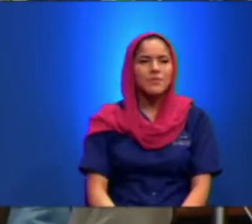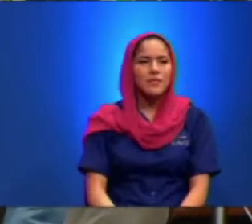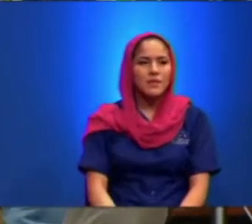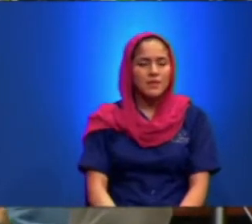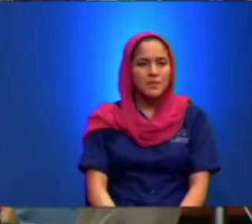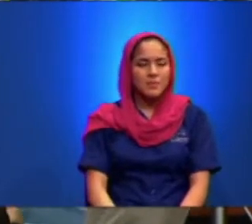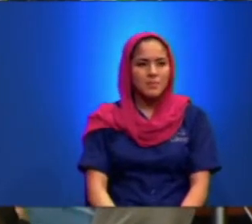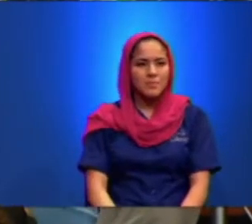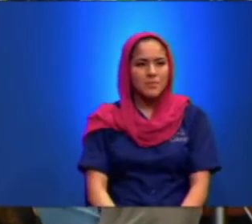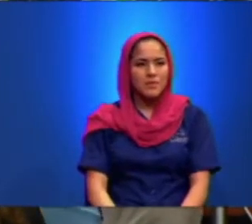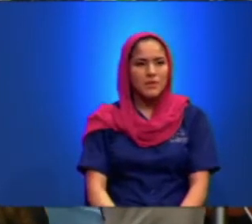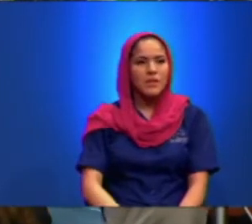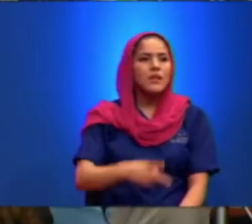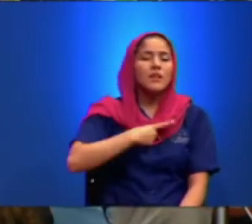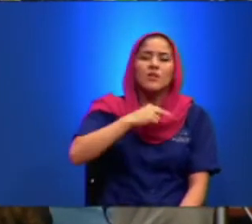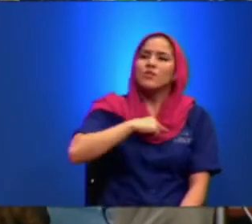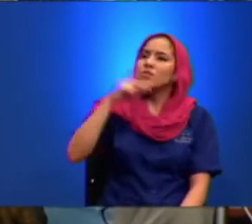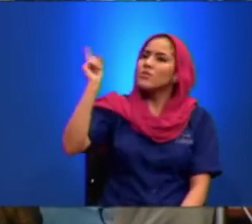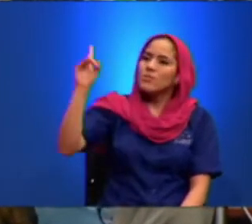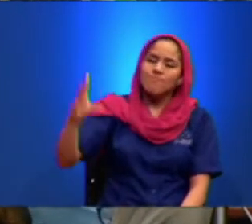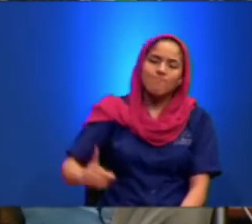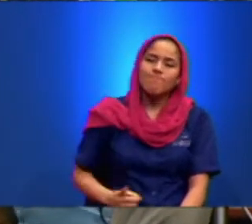No te Merecemos